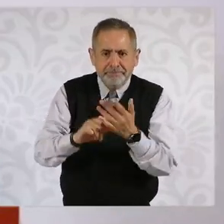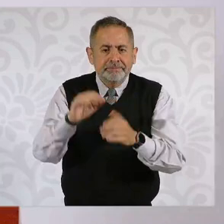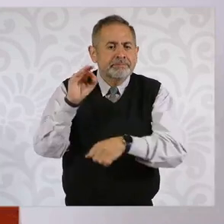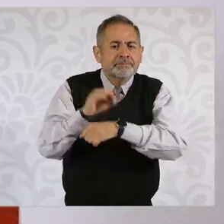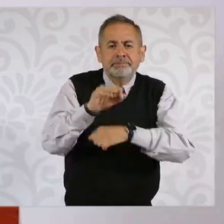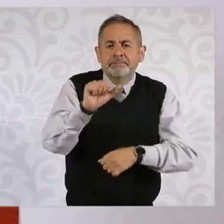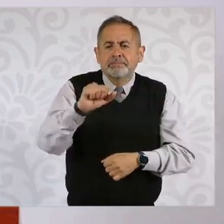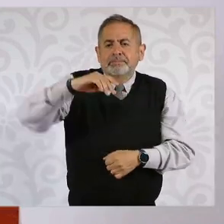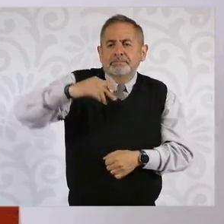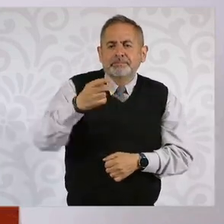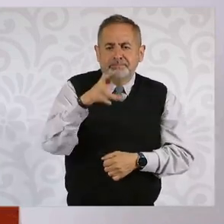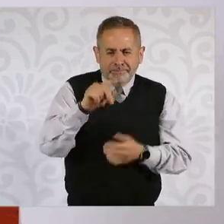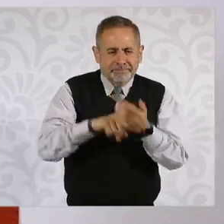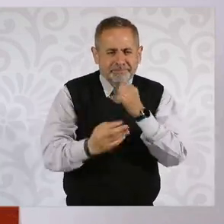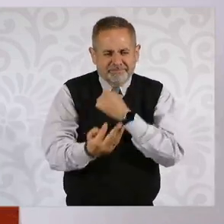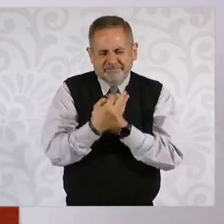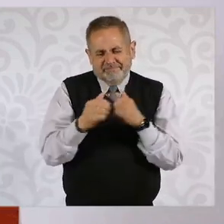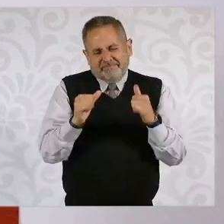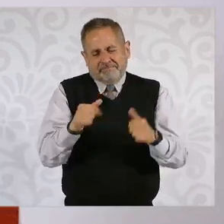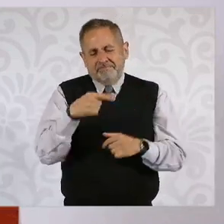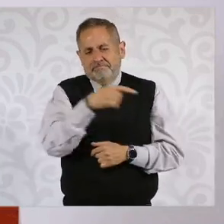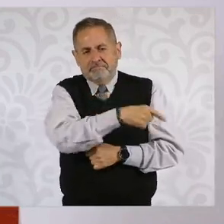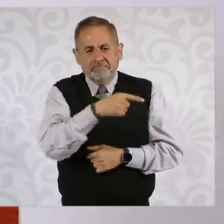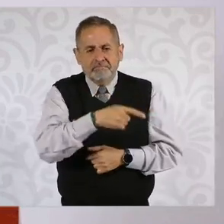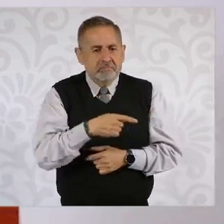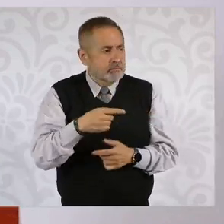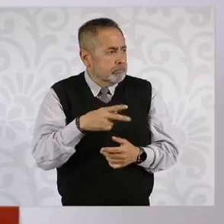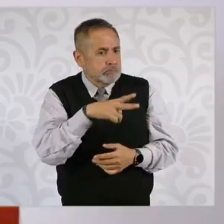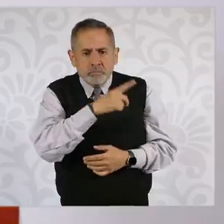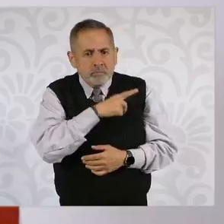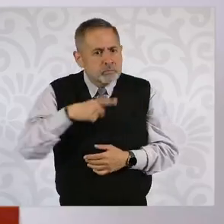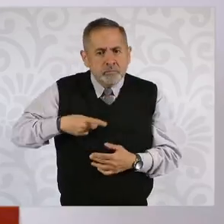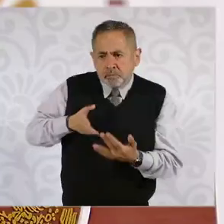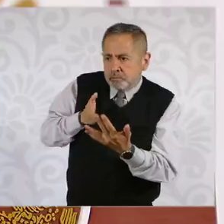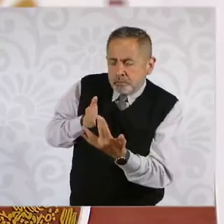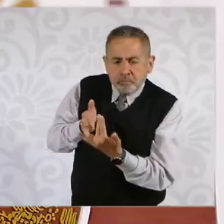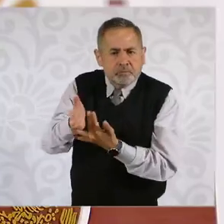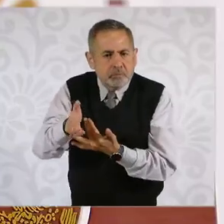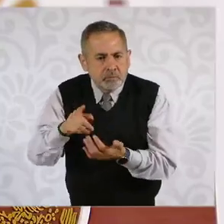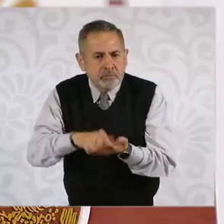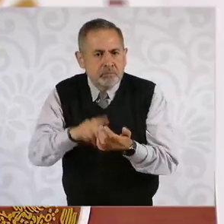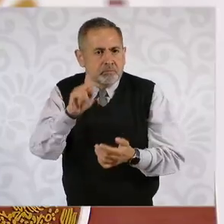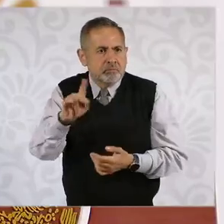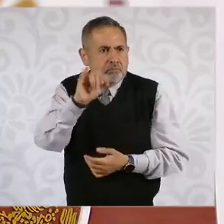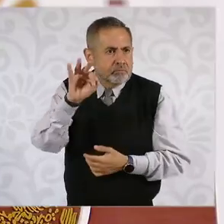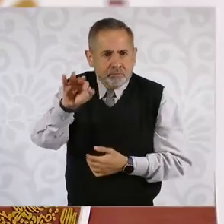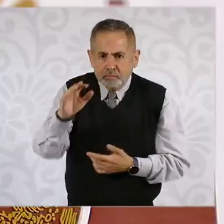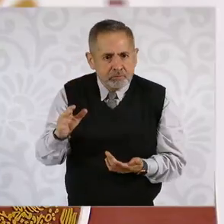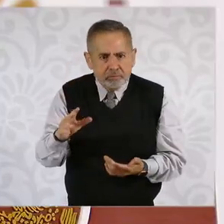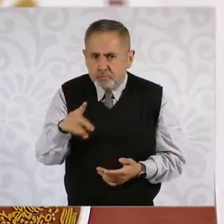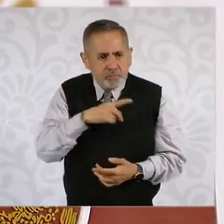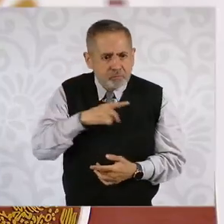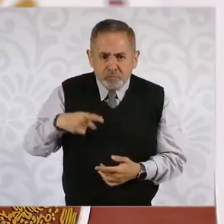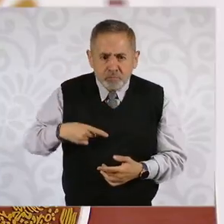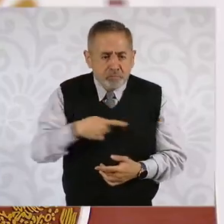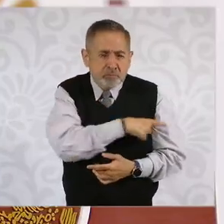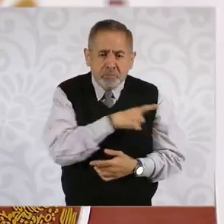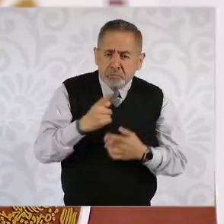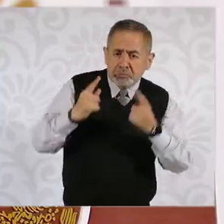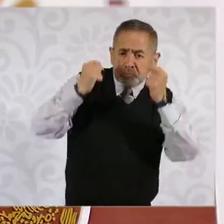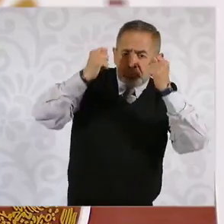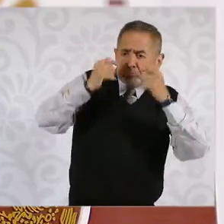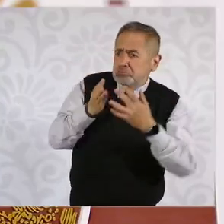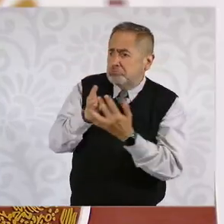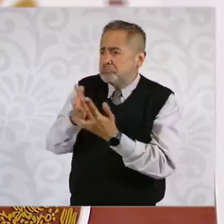que prohíbe la intromisión del Poder Judicial en este tema.